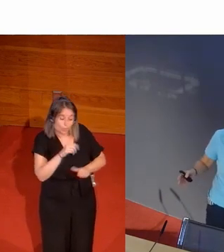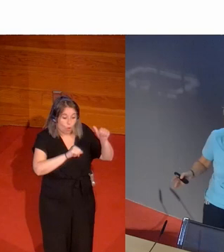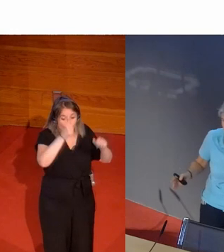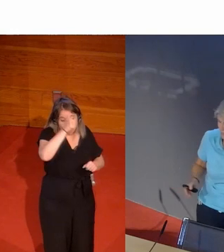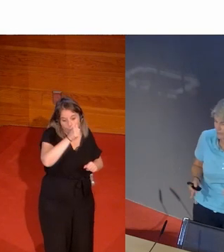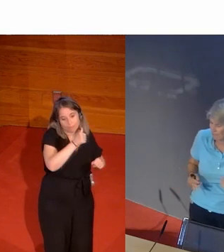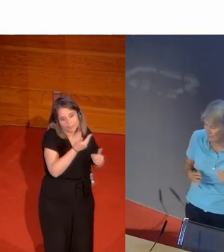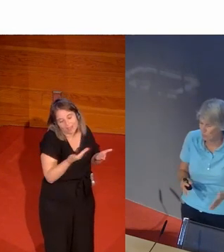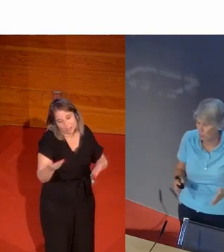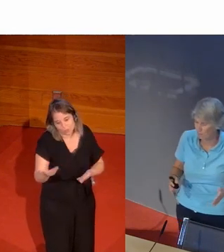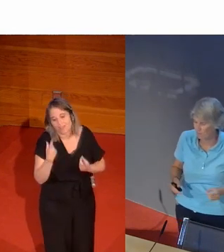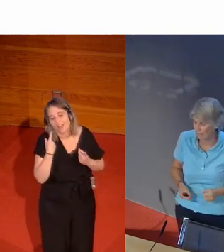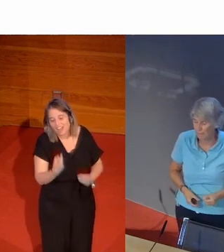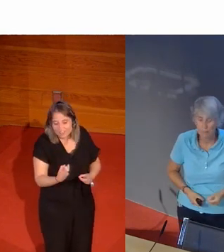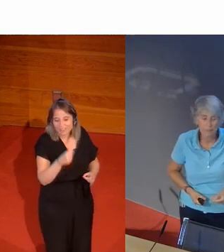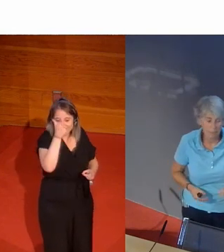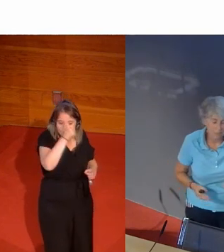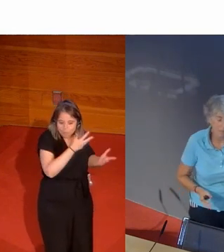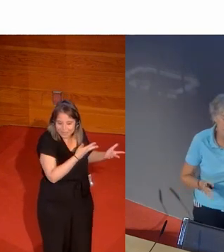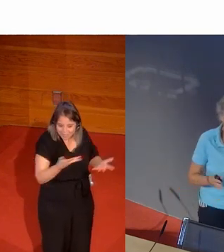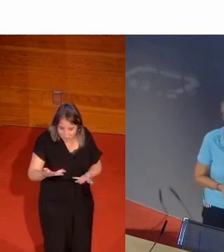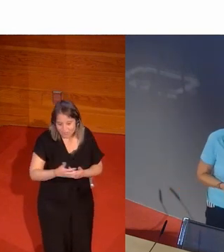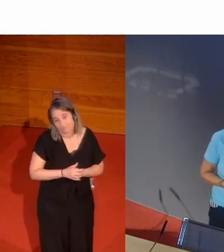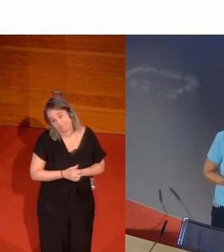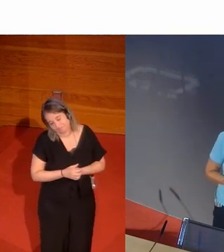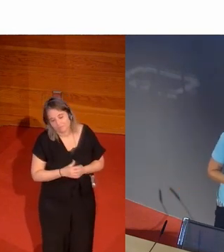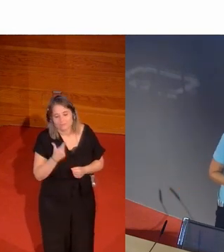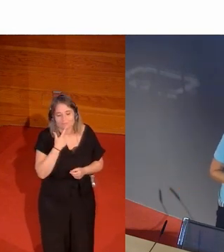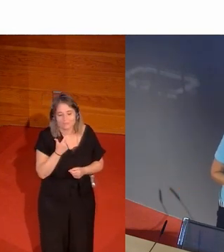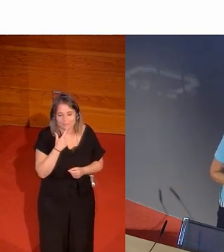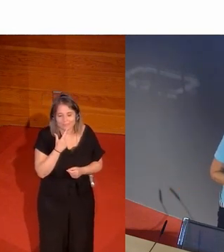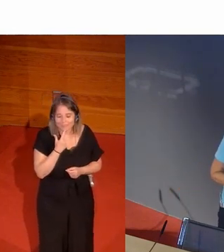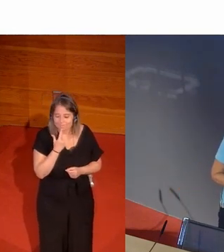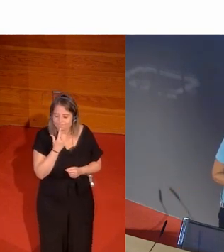no podemos hacer nada a las mujeres necesitamos su complicidad. Y en vista de que se les estaba